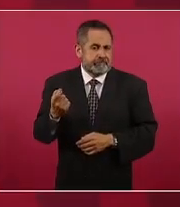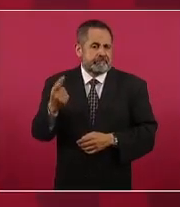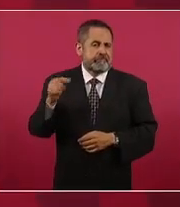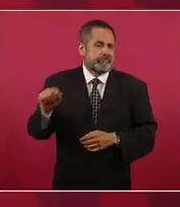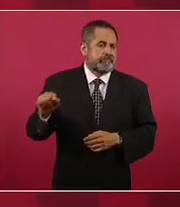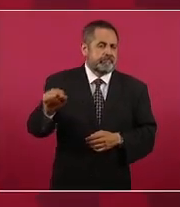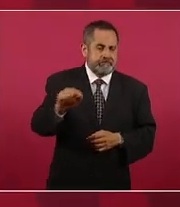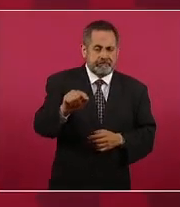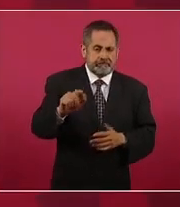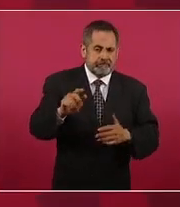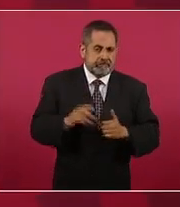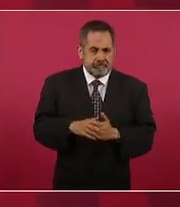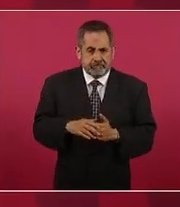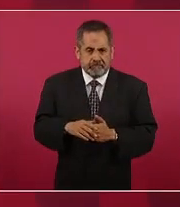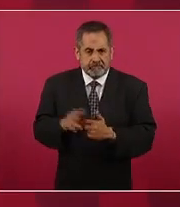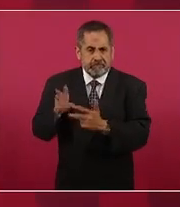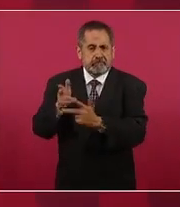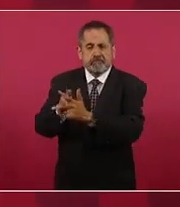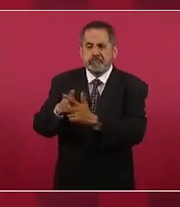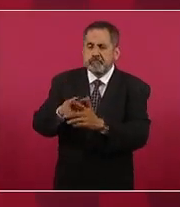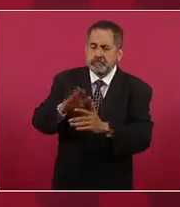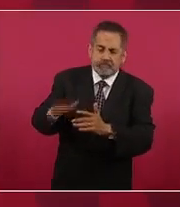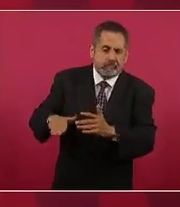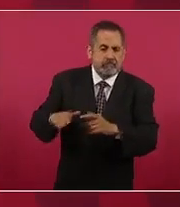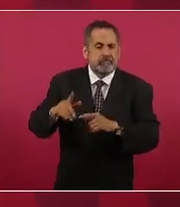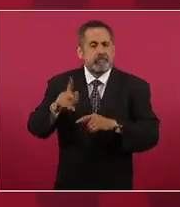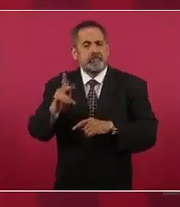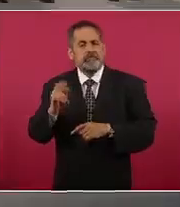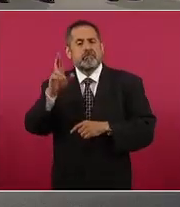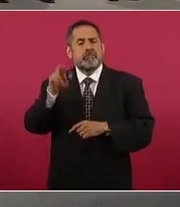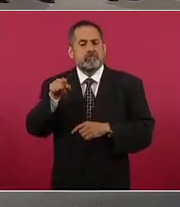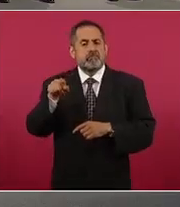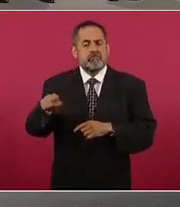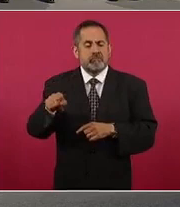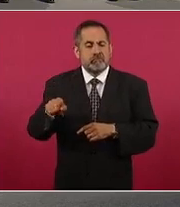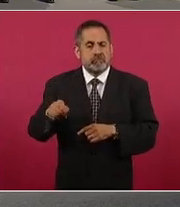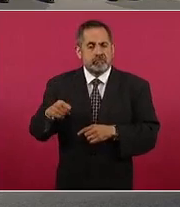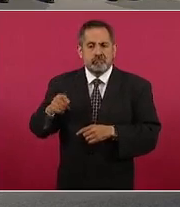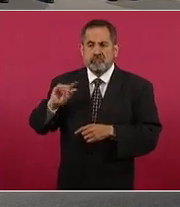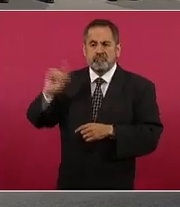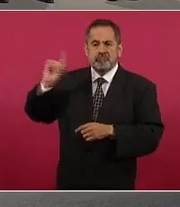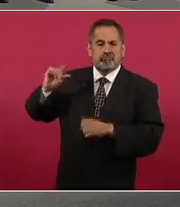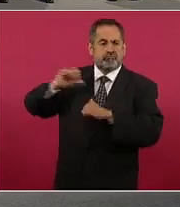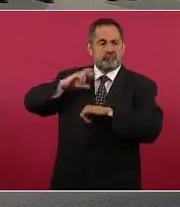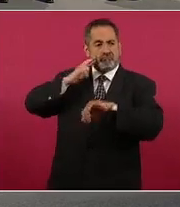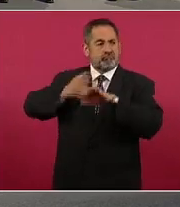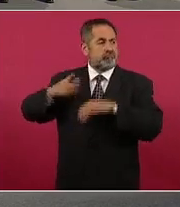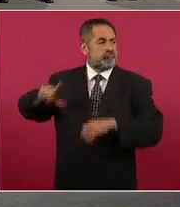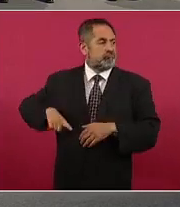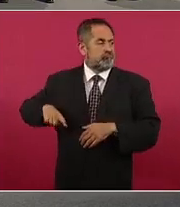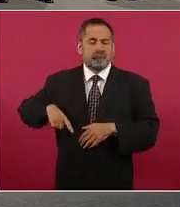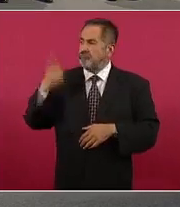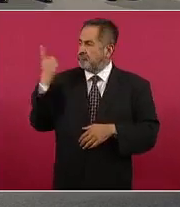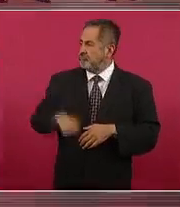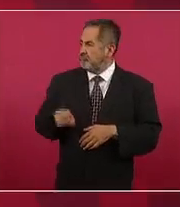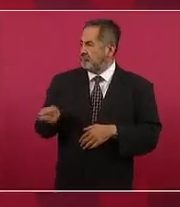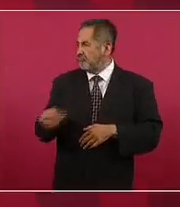son asesinados por órdenes de autoridades locales